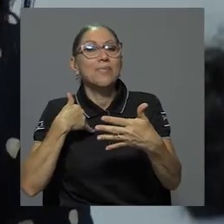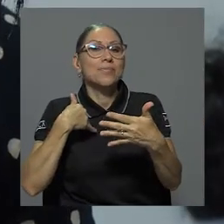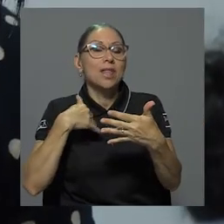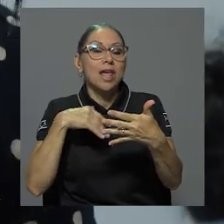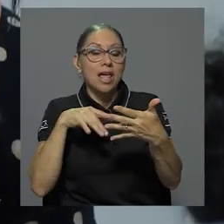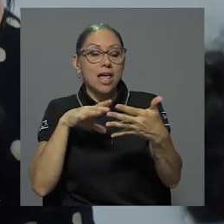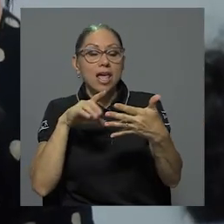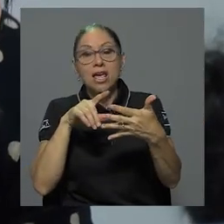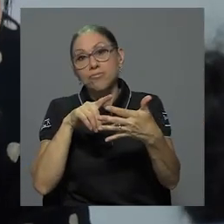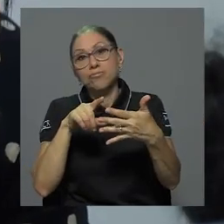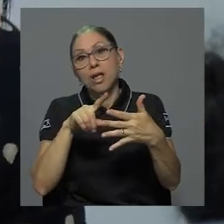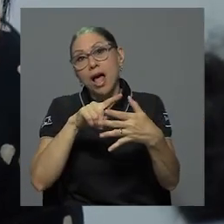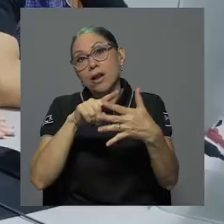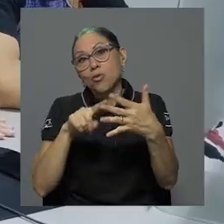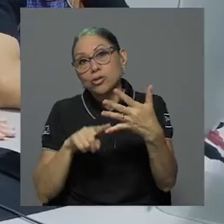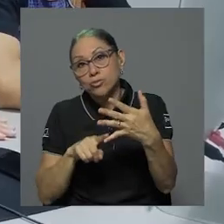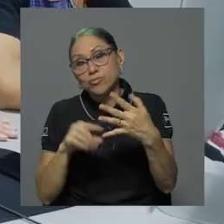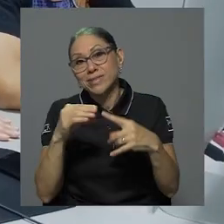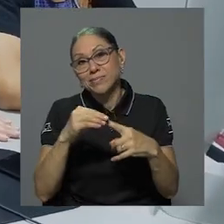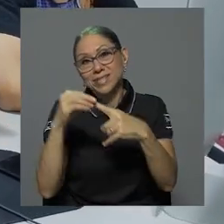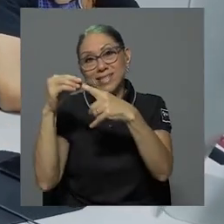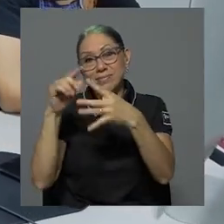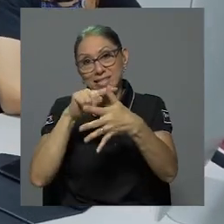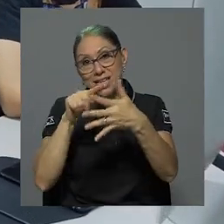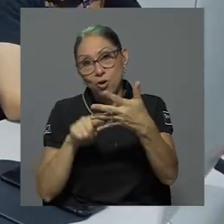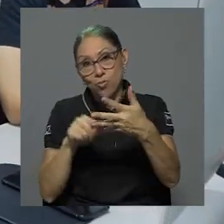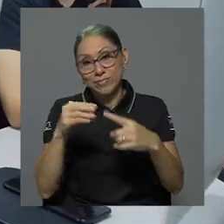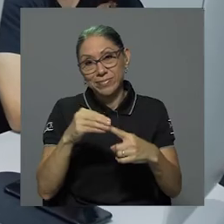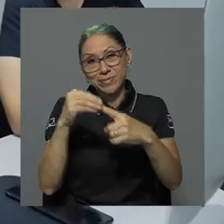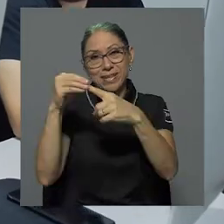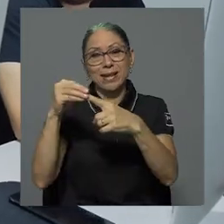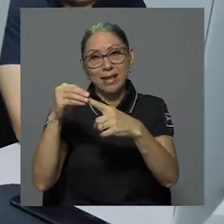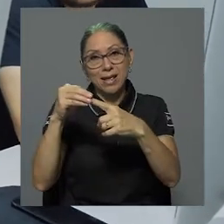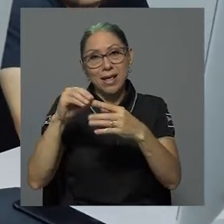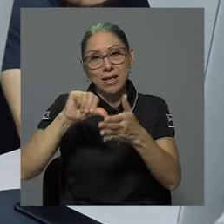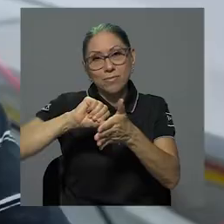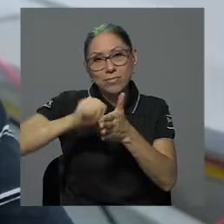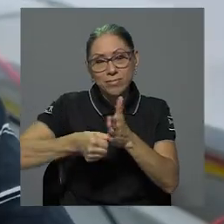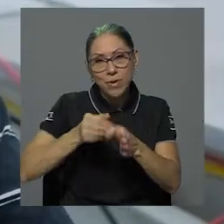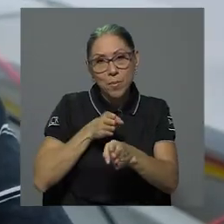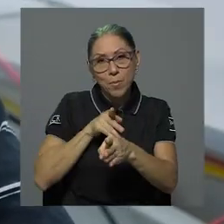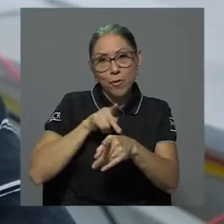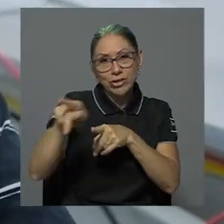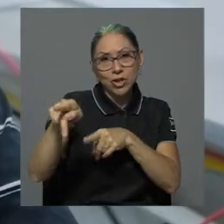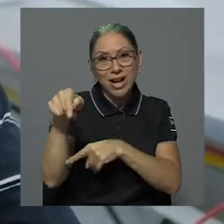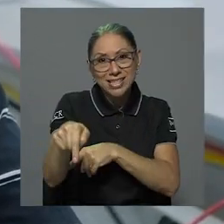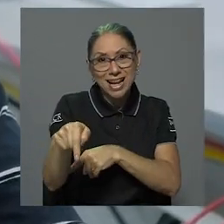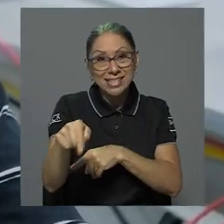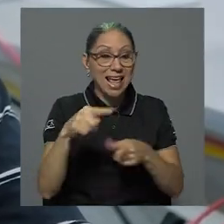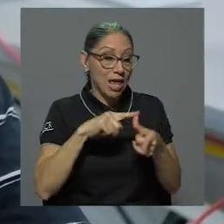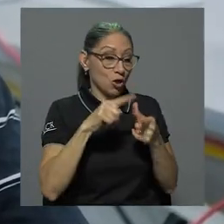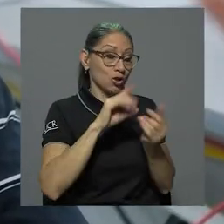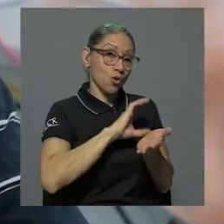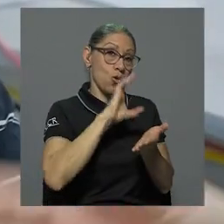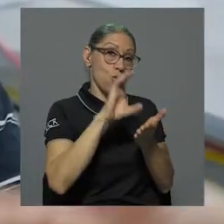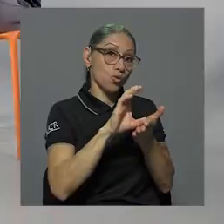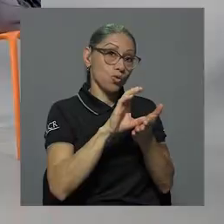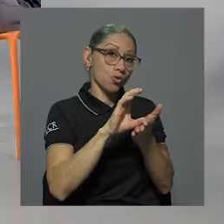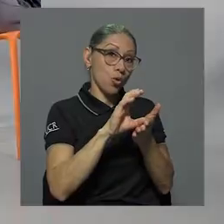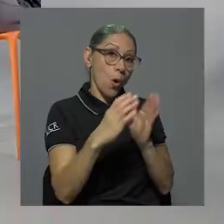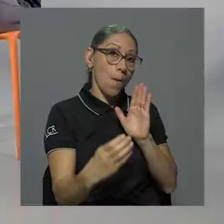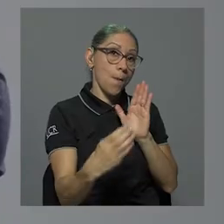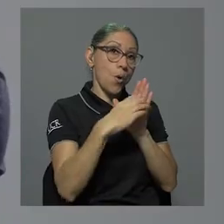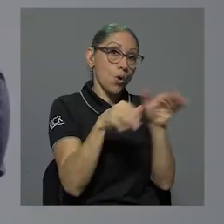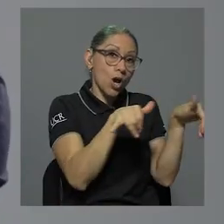analizamos previamente esto y el bloque, digamos, de común, ¿verdad? Va completo y vamos